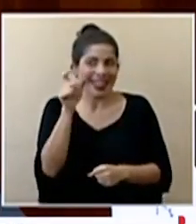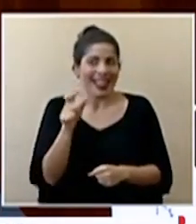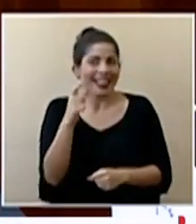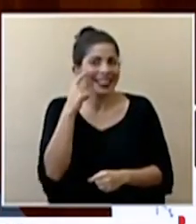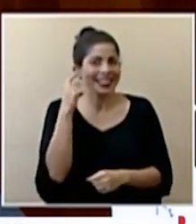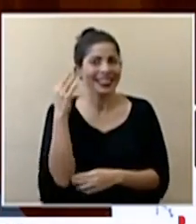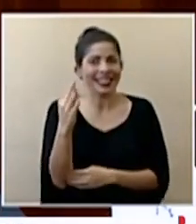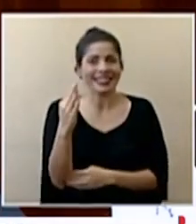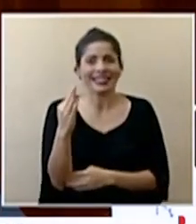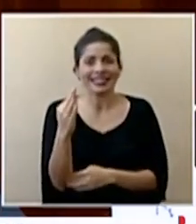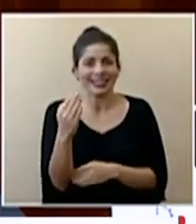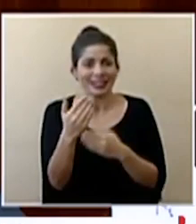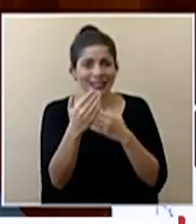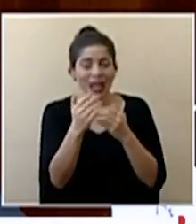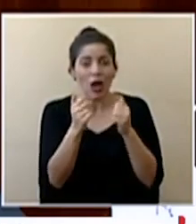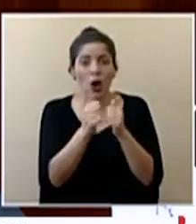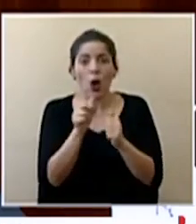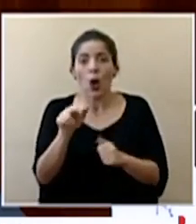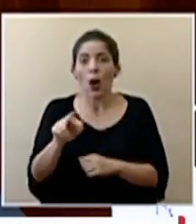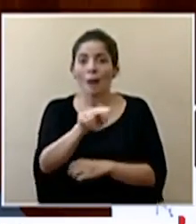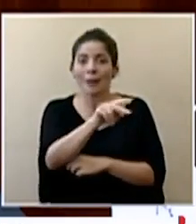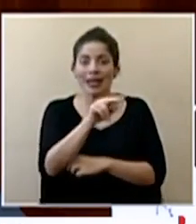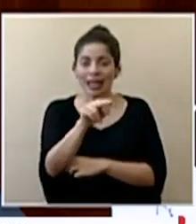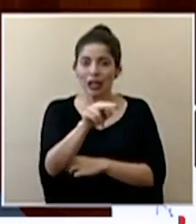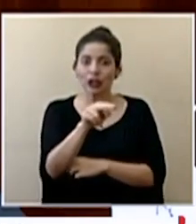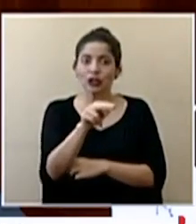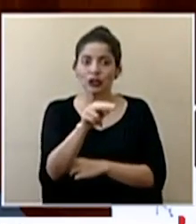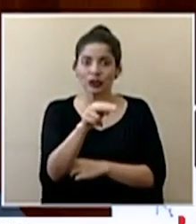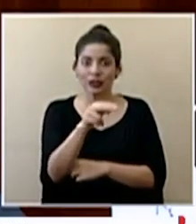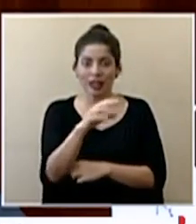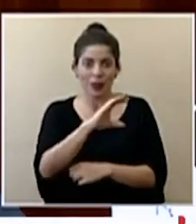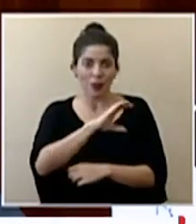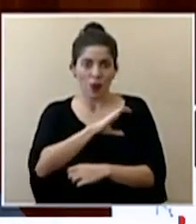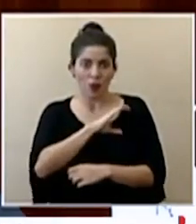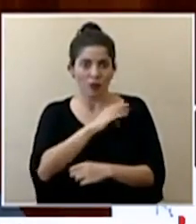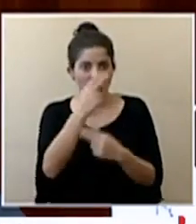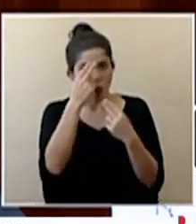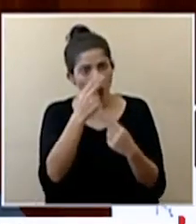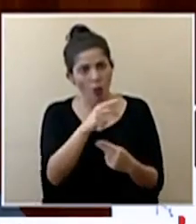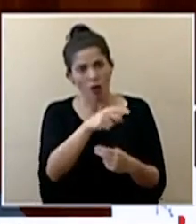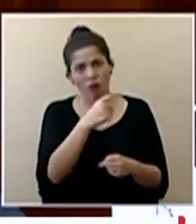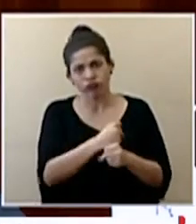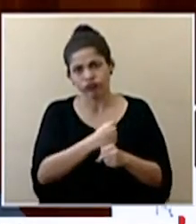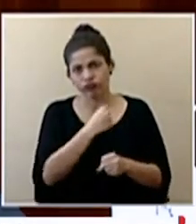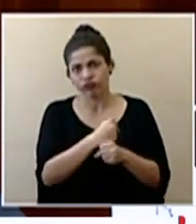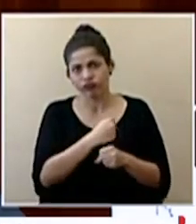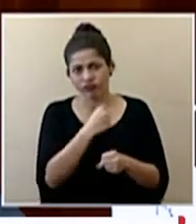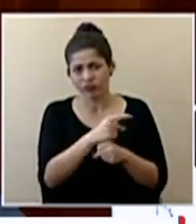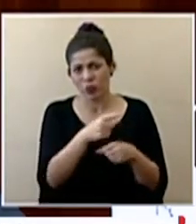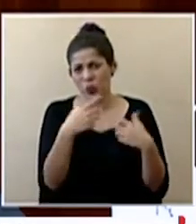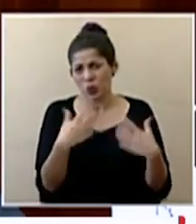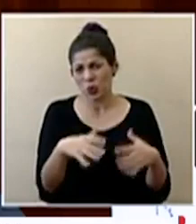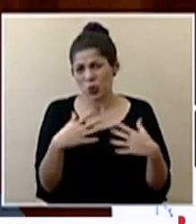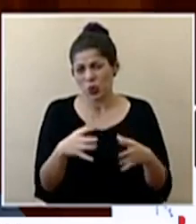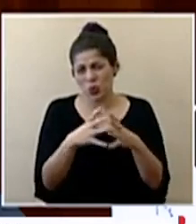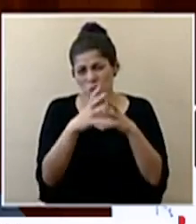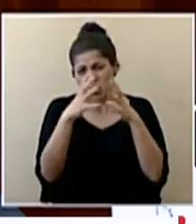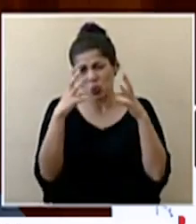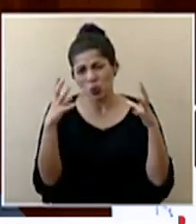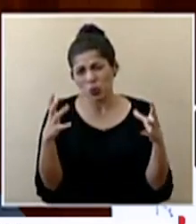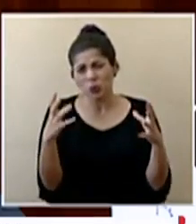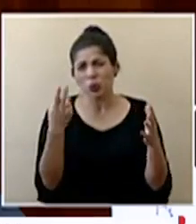más cercano junto con los compañeros honorables de la Fuerza Pública que sacan la tarea y que han hecho una cantidad muy grande